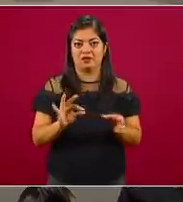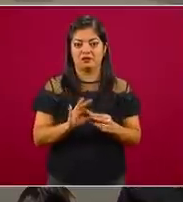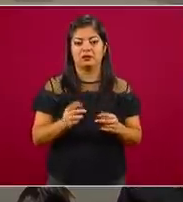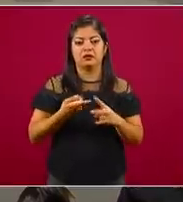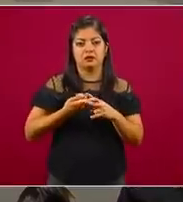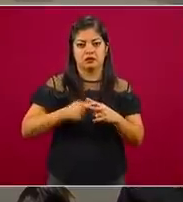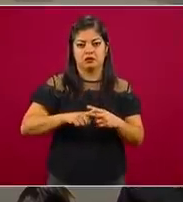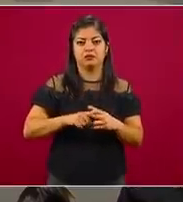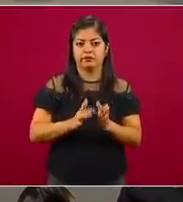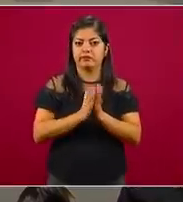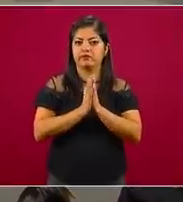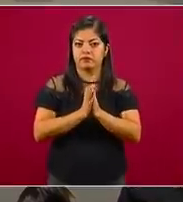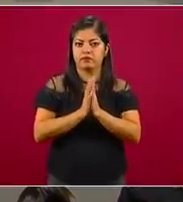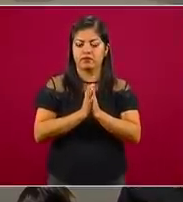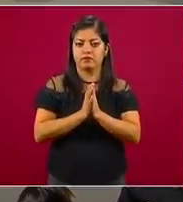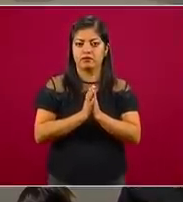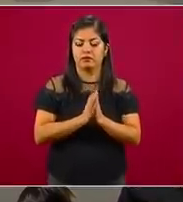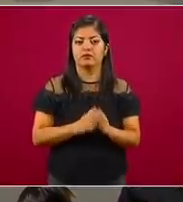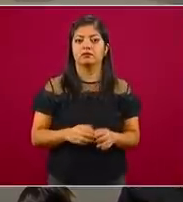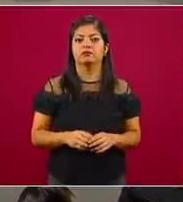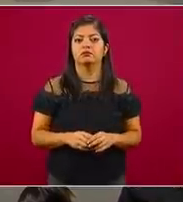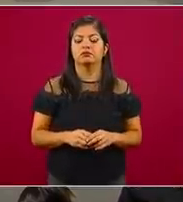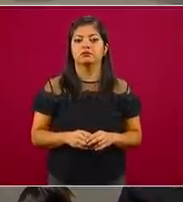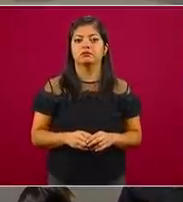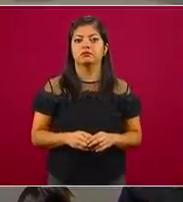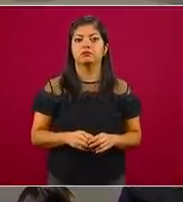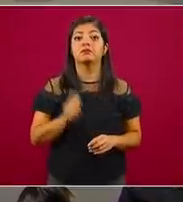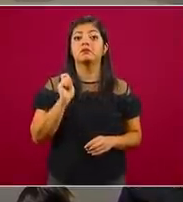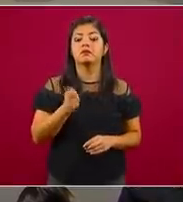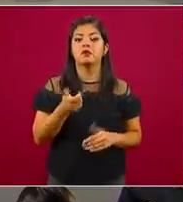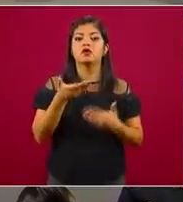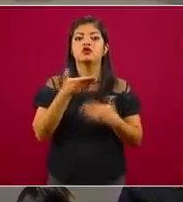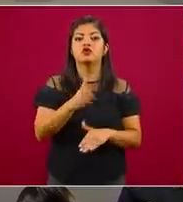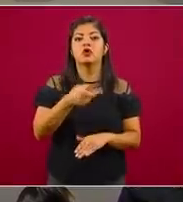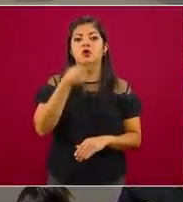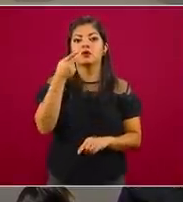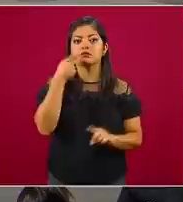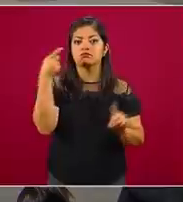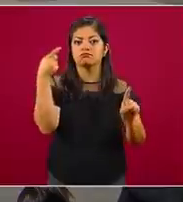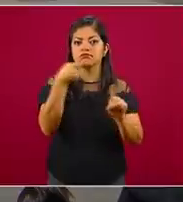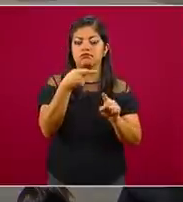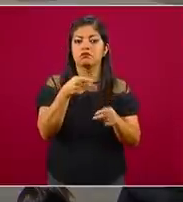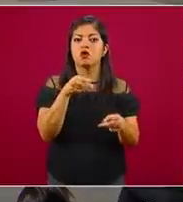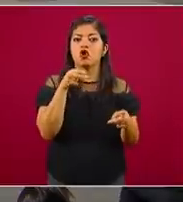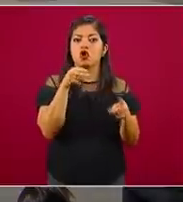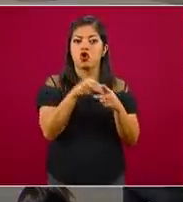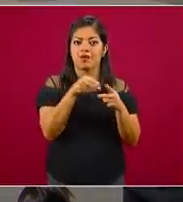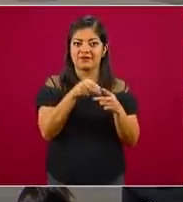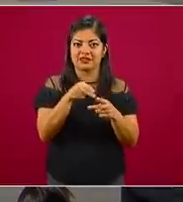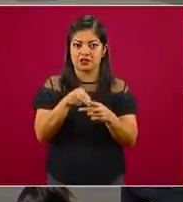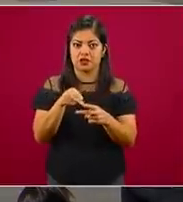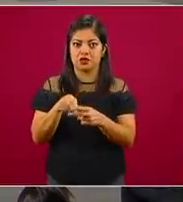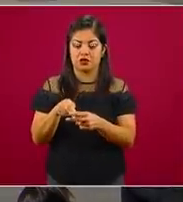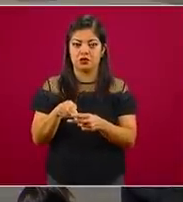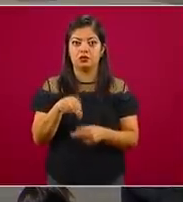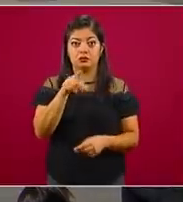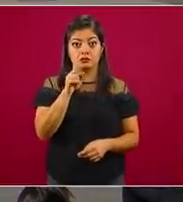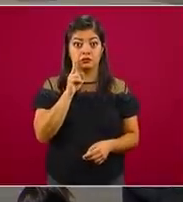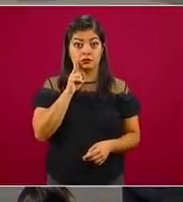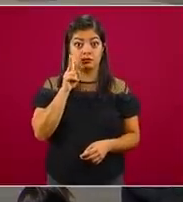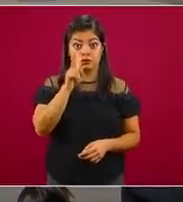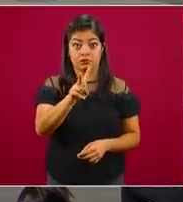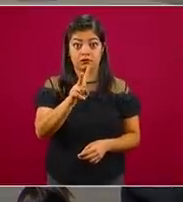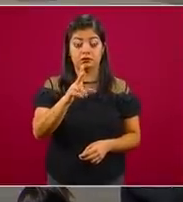El primer dato es homicidio doloso. Aquí pueden ver